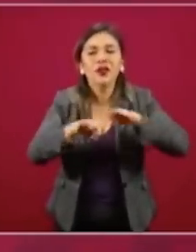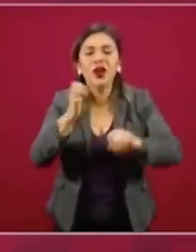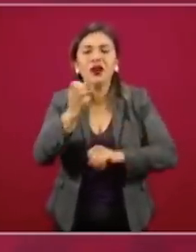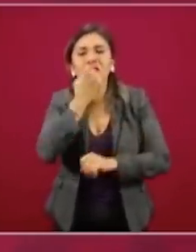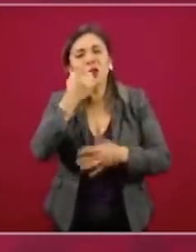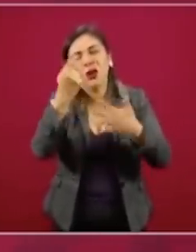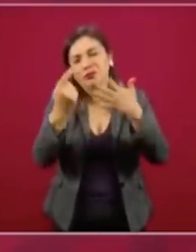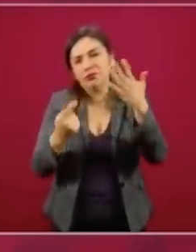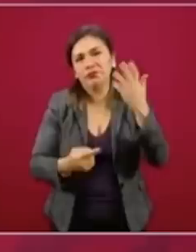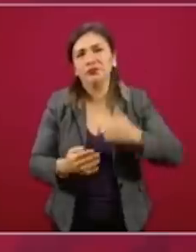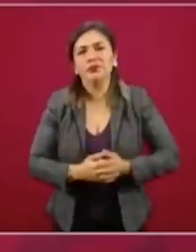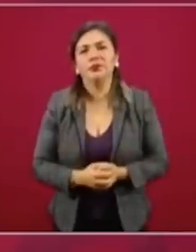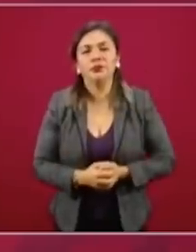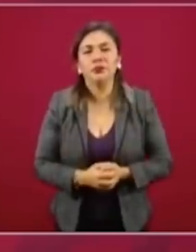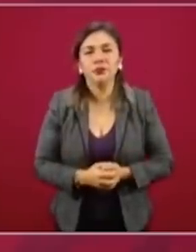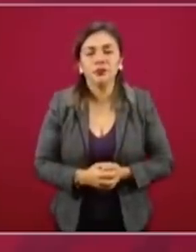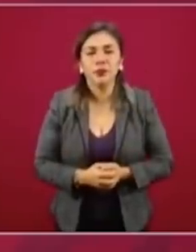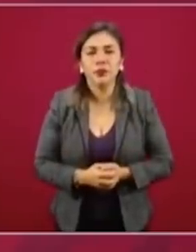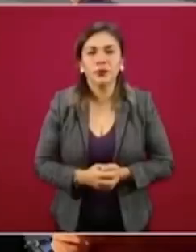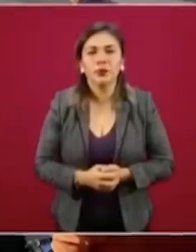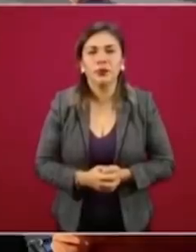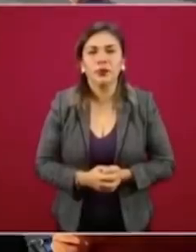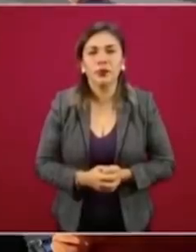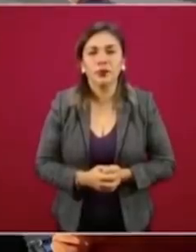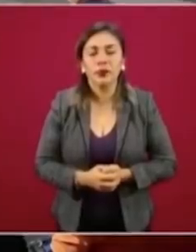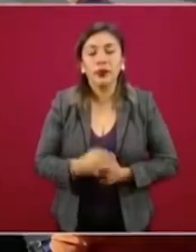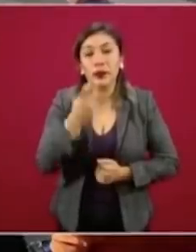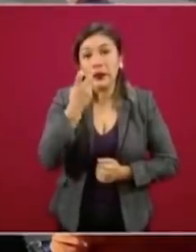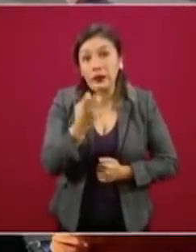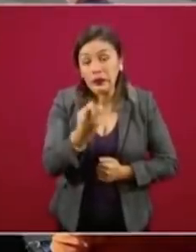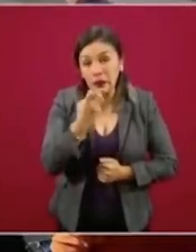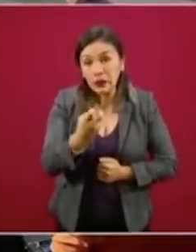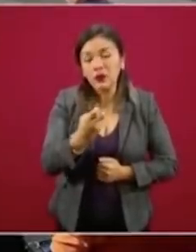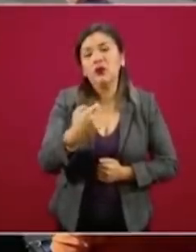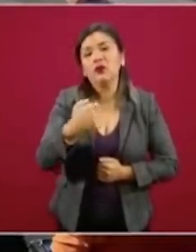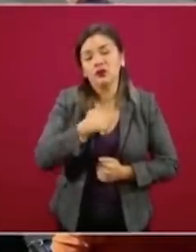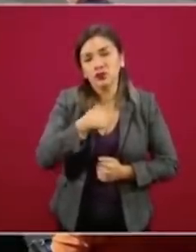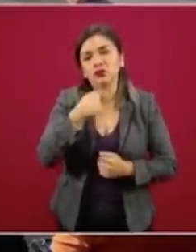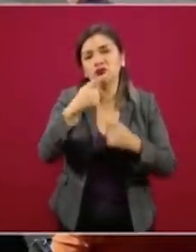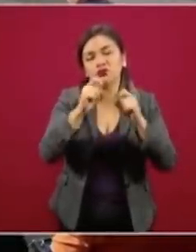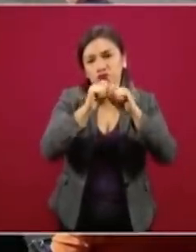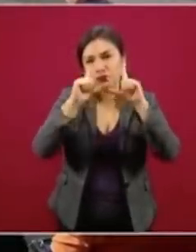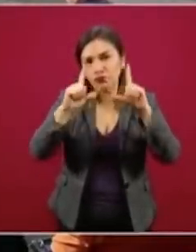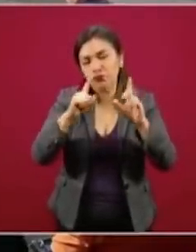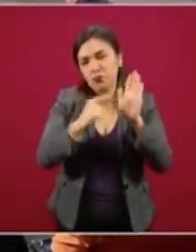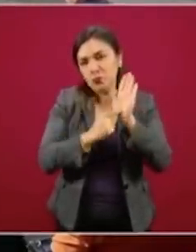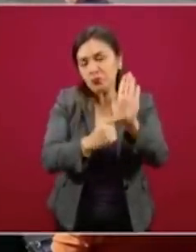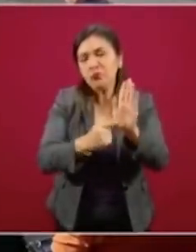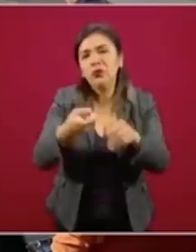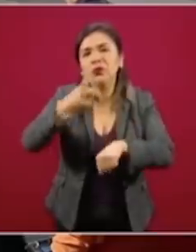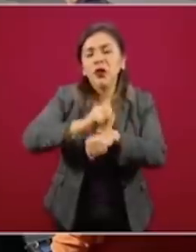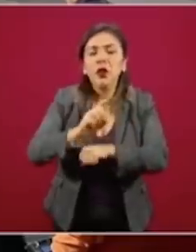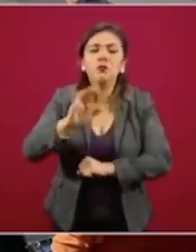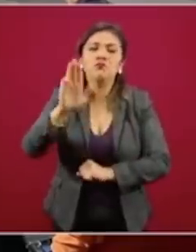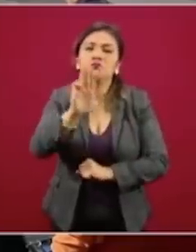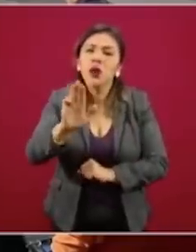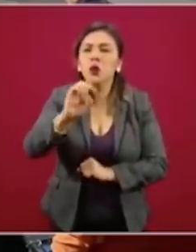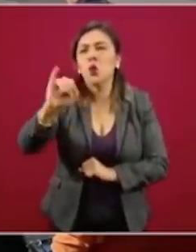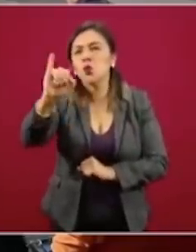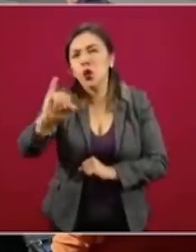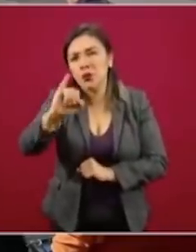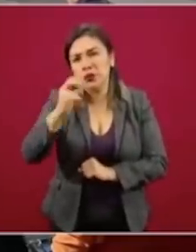Esto lo vamos a presentar el miércoles o el jueves de esta semana,